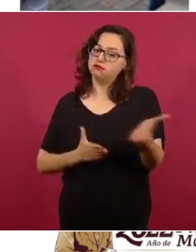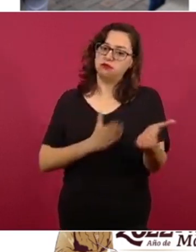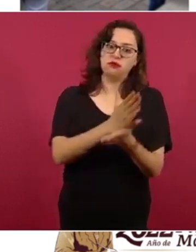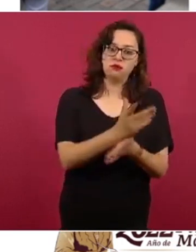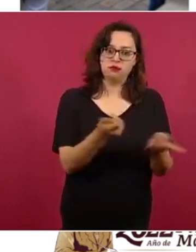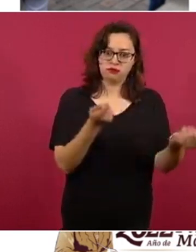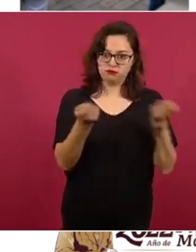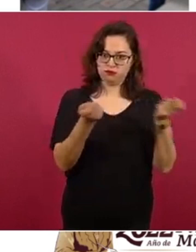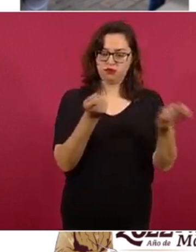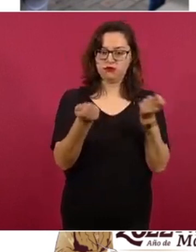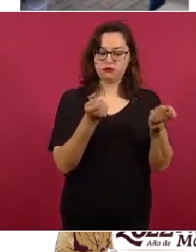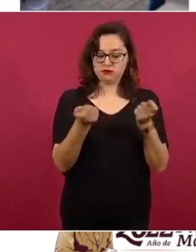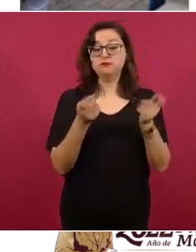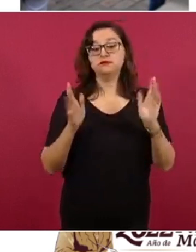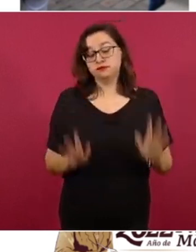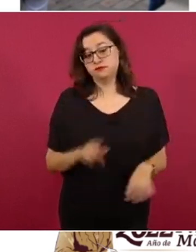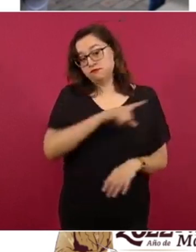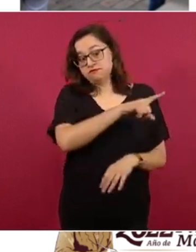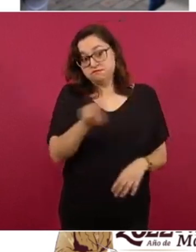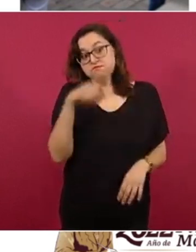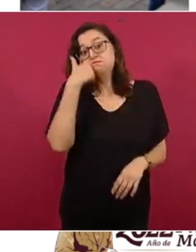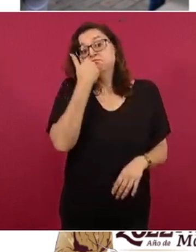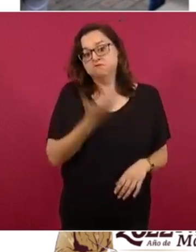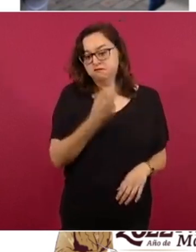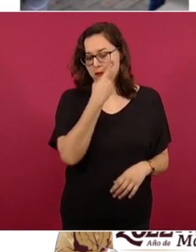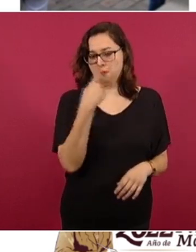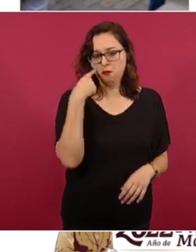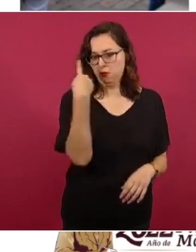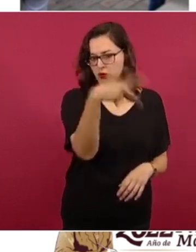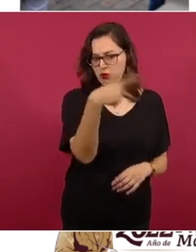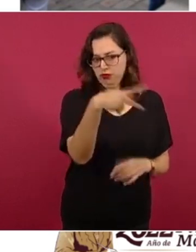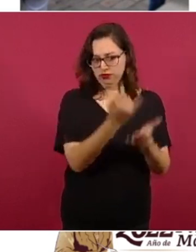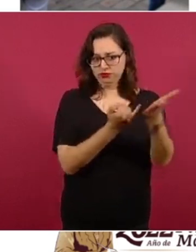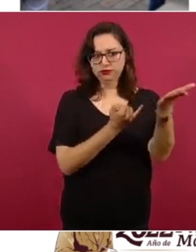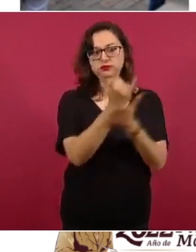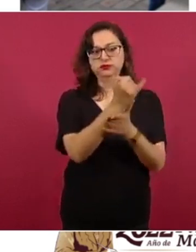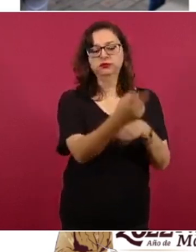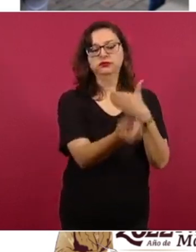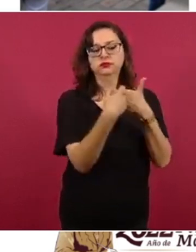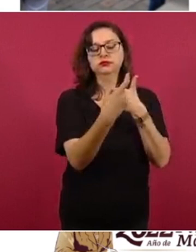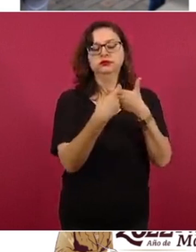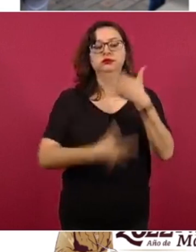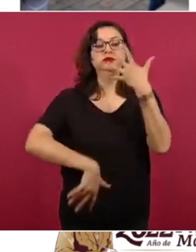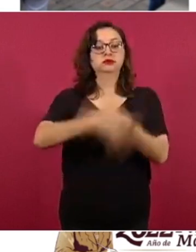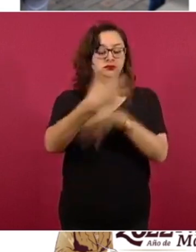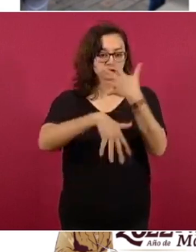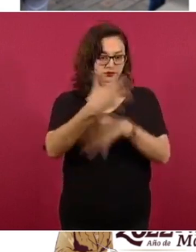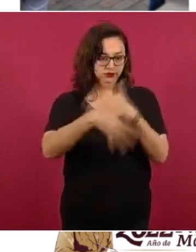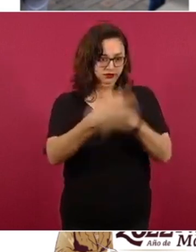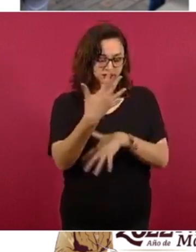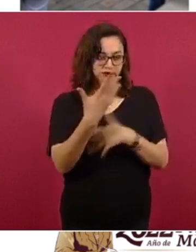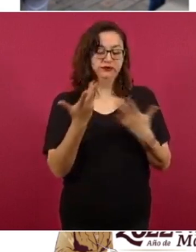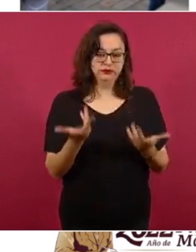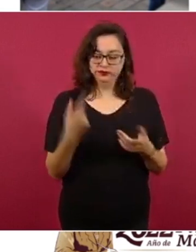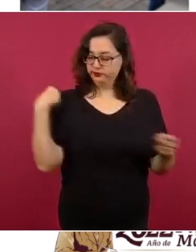señalan, ya hubo ese proceso de acuerdo, pero lo más importante quizá, desde octubre y a la fecha,